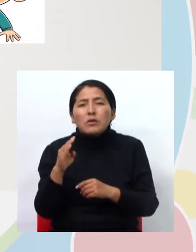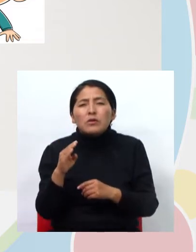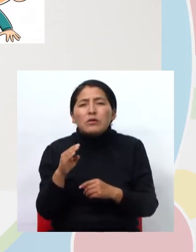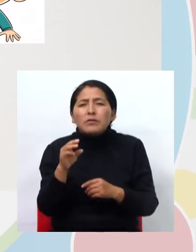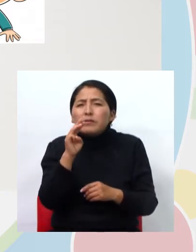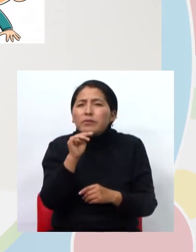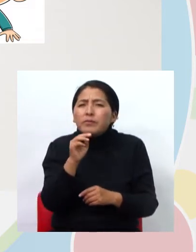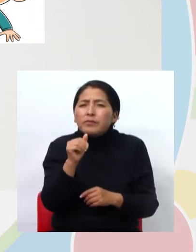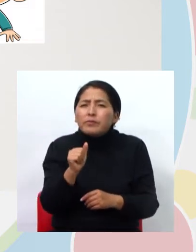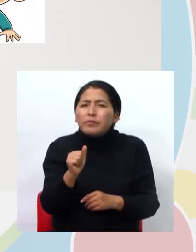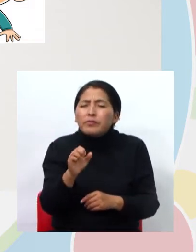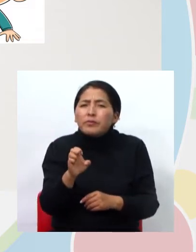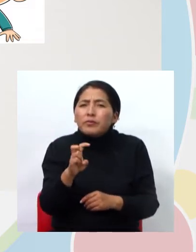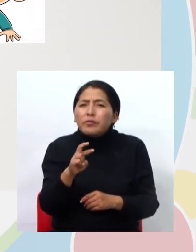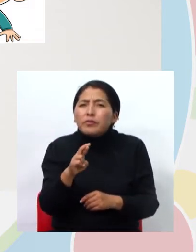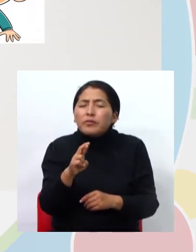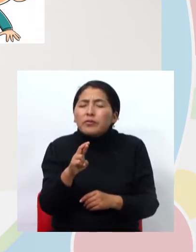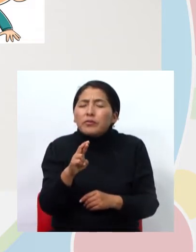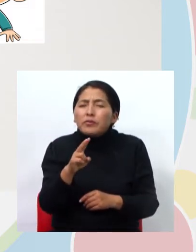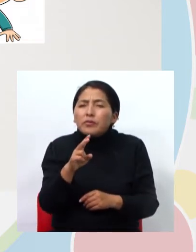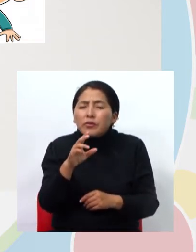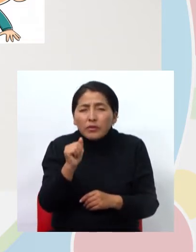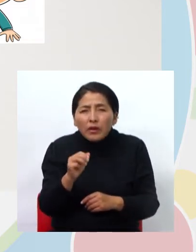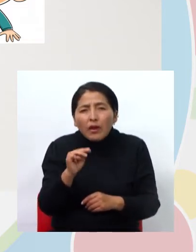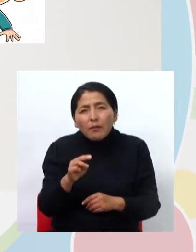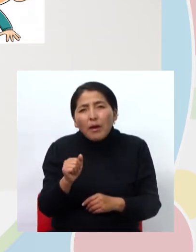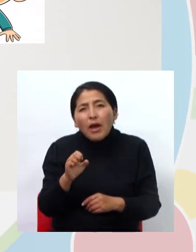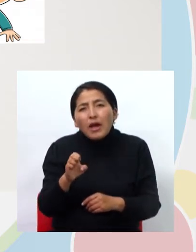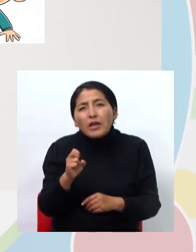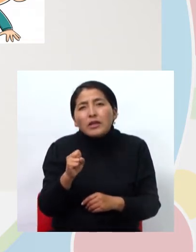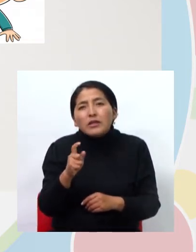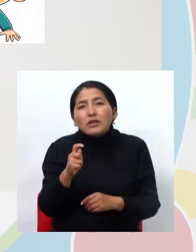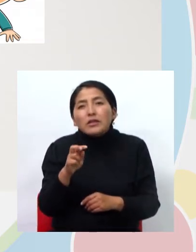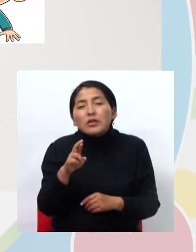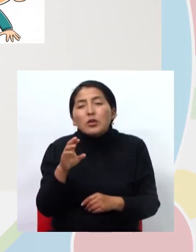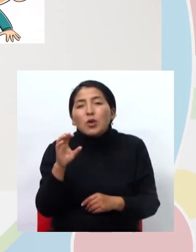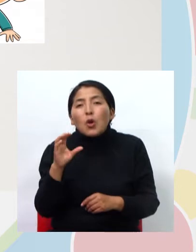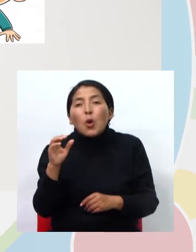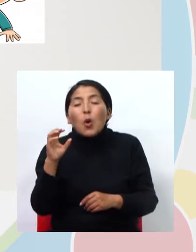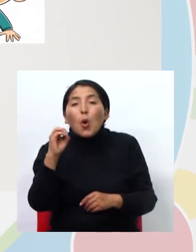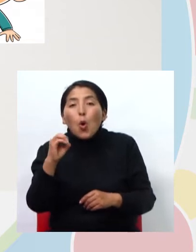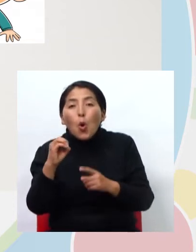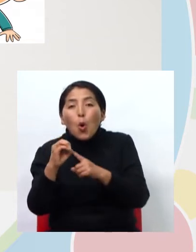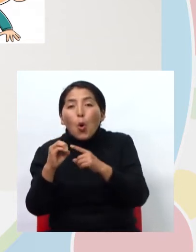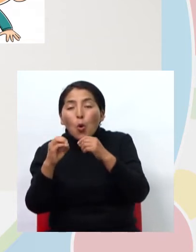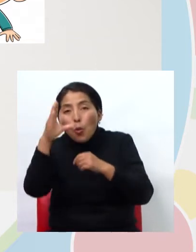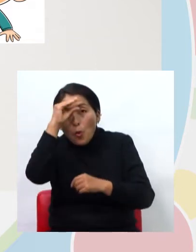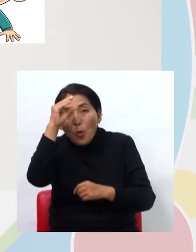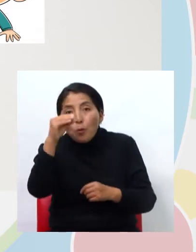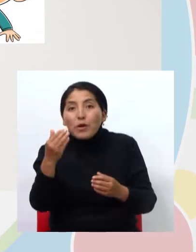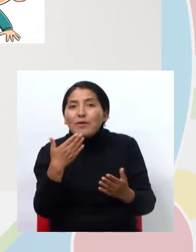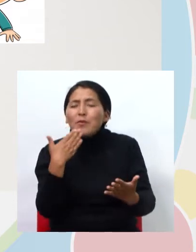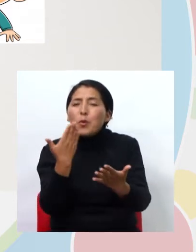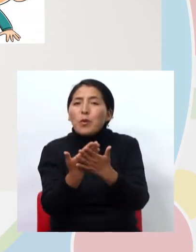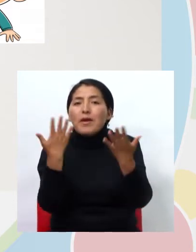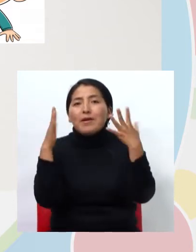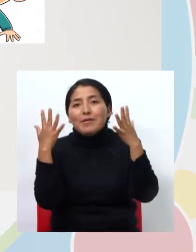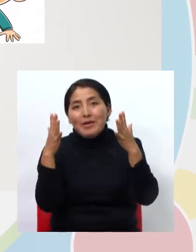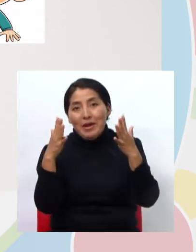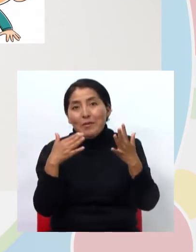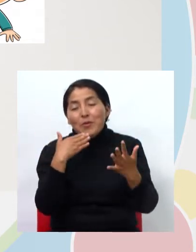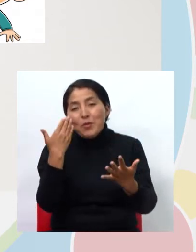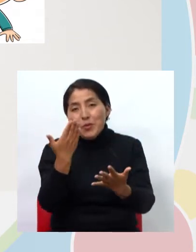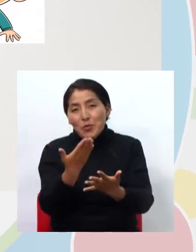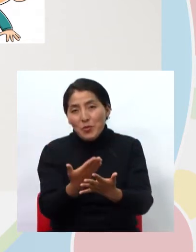Maestro. Va en masculino. Lo han hecho. Muy bien. Una estrellita. Vamos a apoyar. Vamos a ver cómo lo lograron.